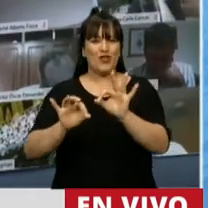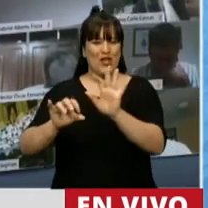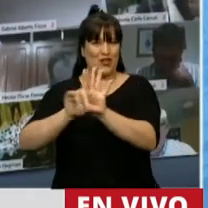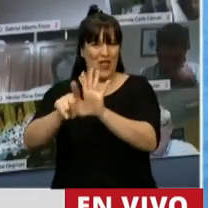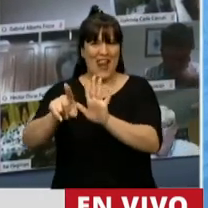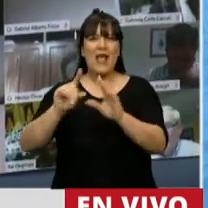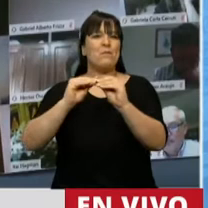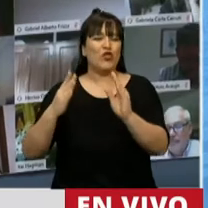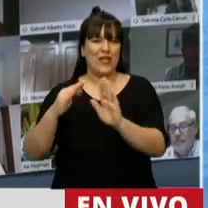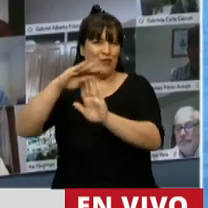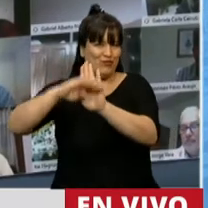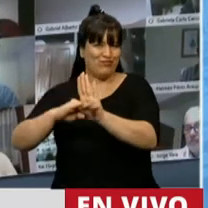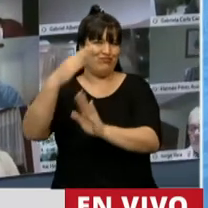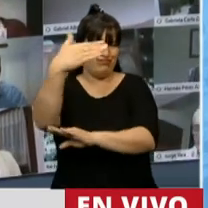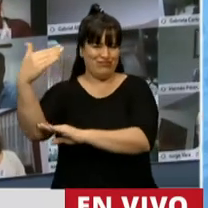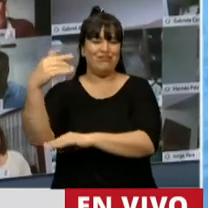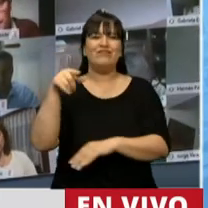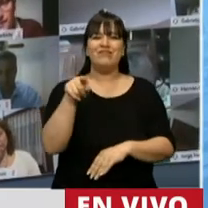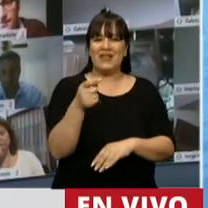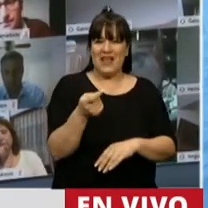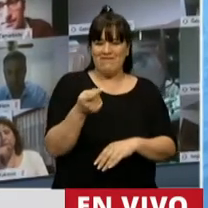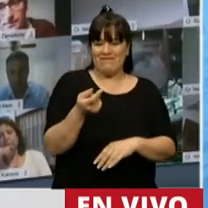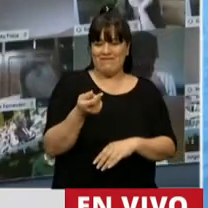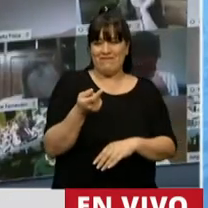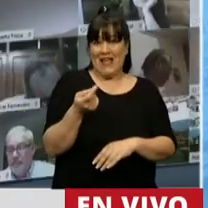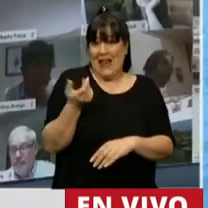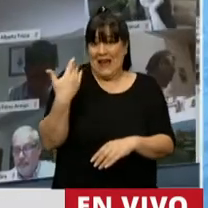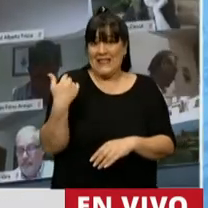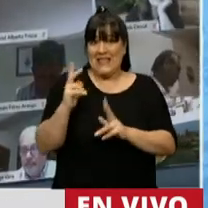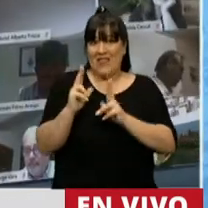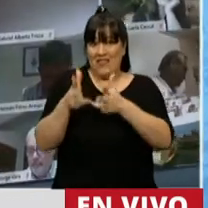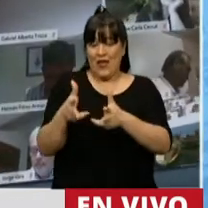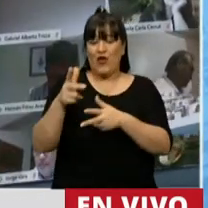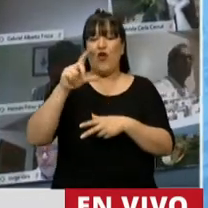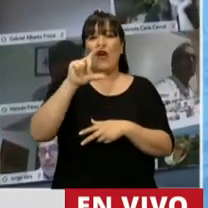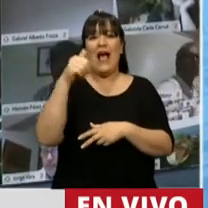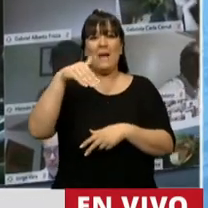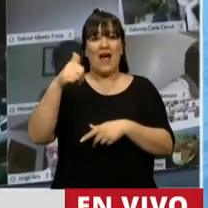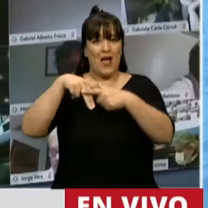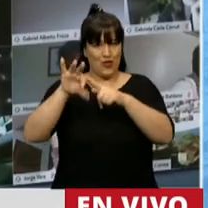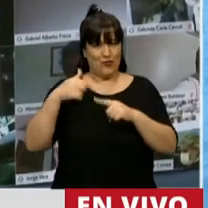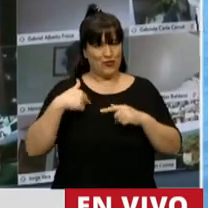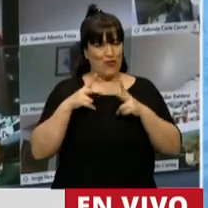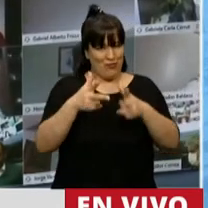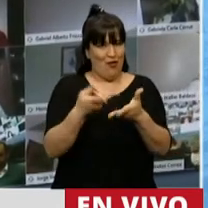de quien, y voy a repetir lo que acaba de decir la diputada Camaño,